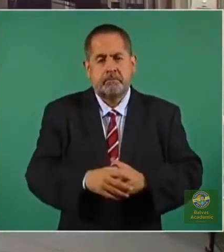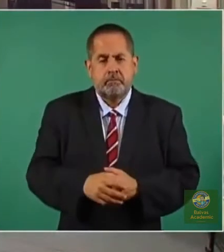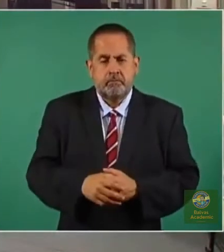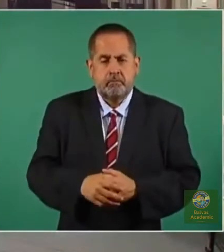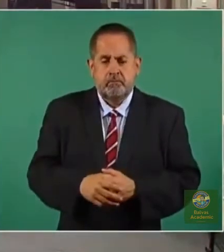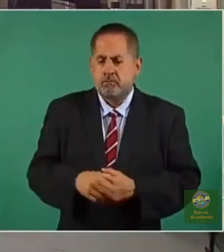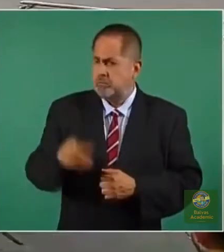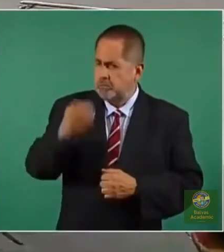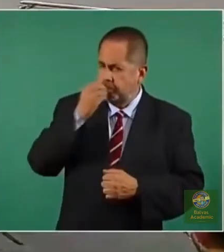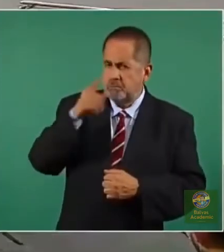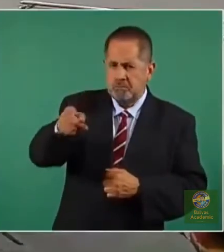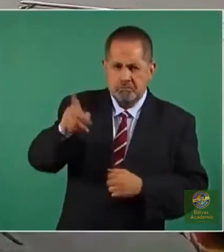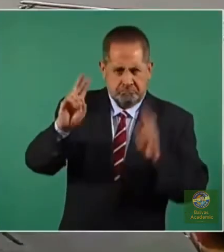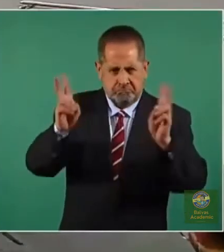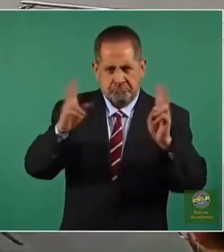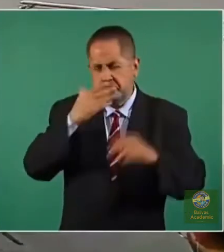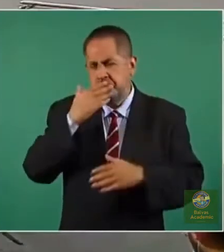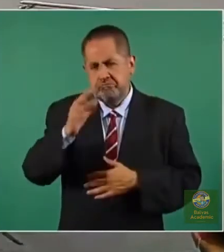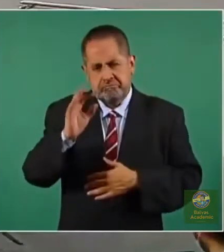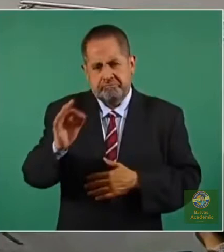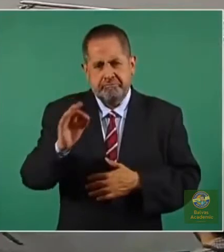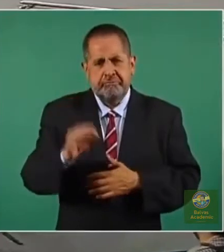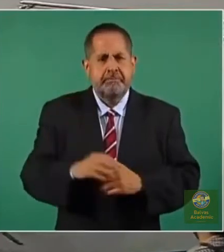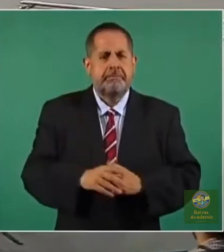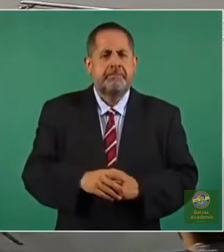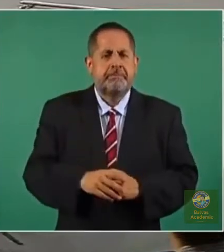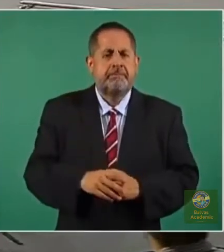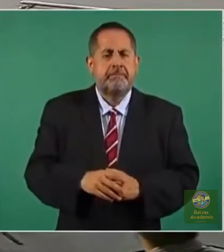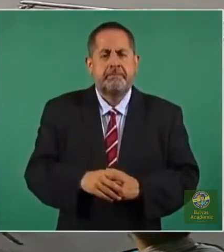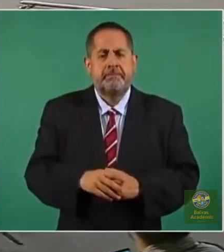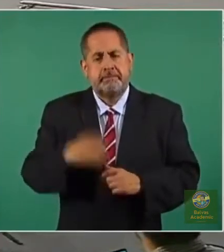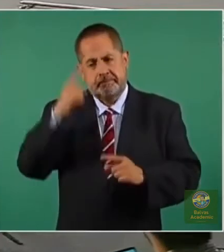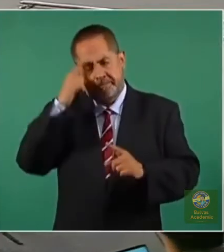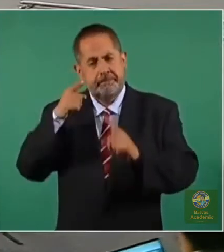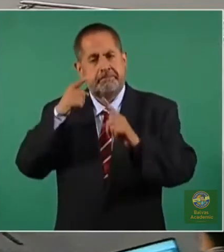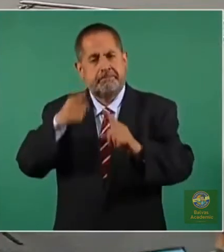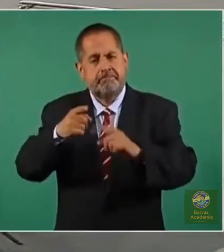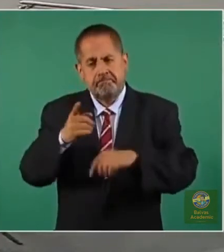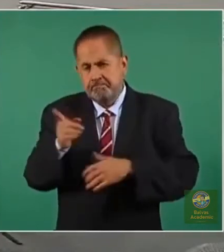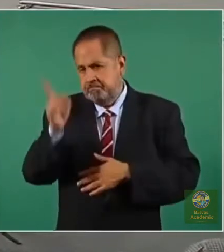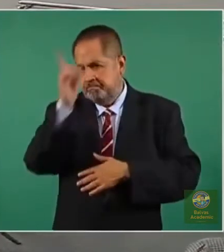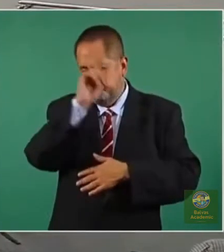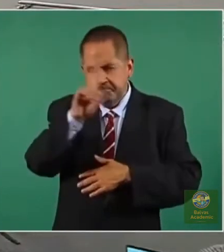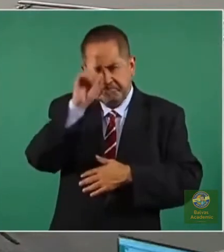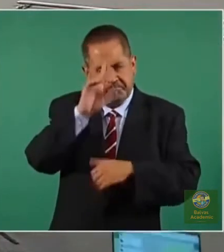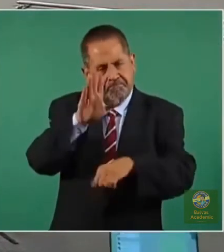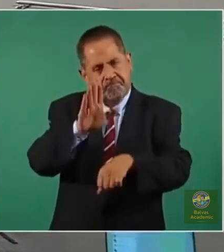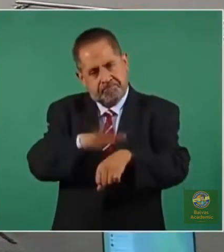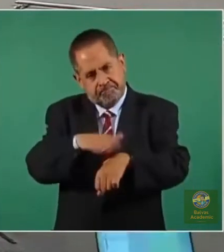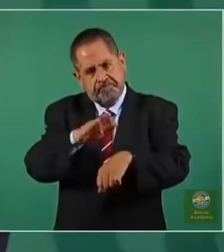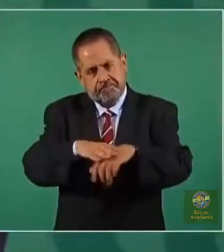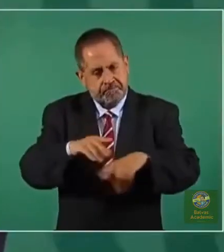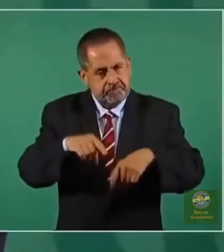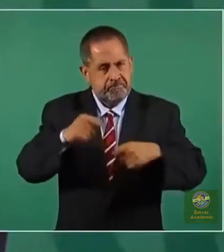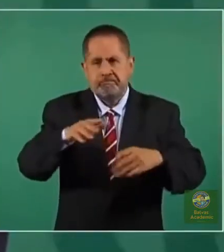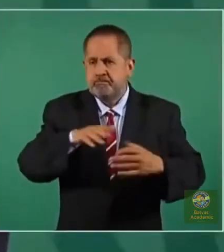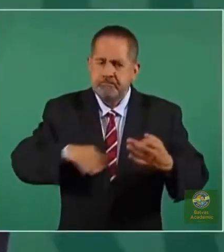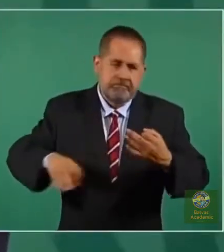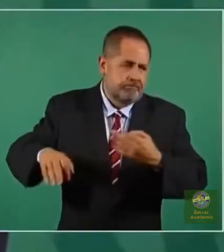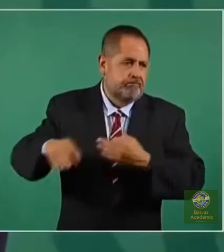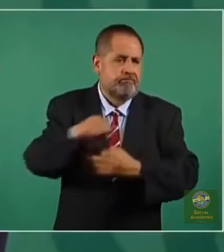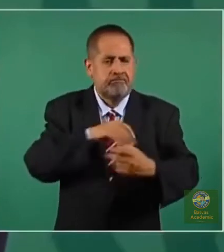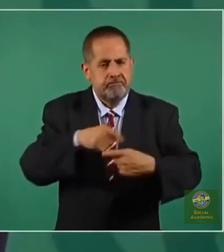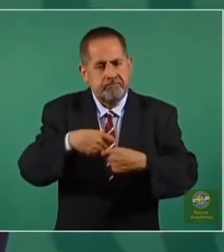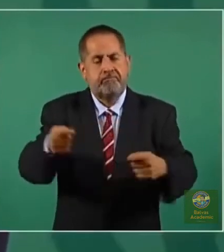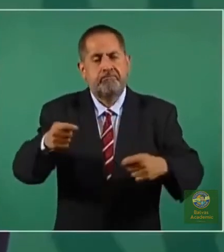sí es muy bueno el tema, o sea, primero, para recomendar a todos